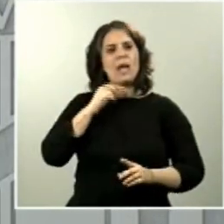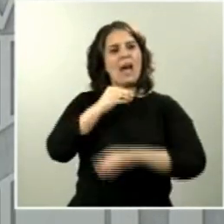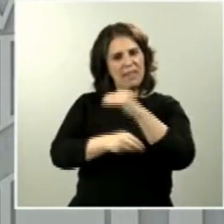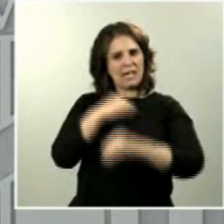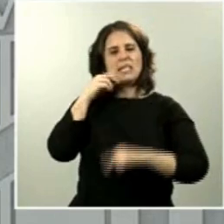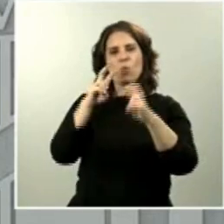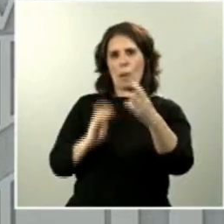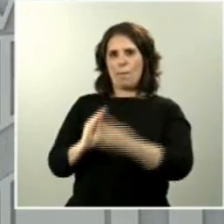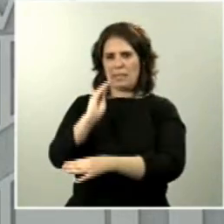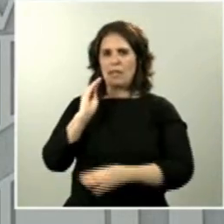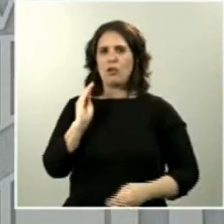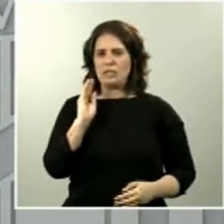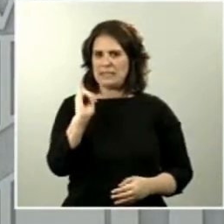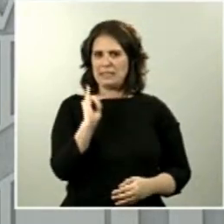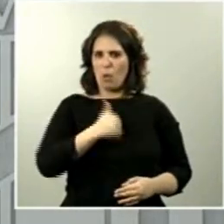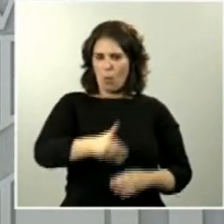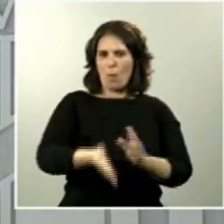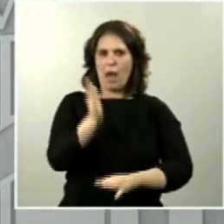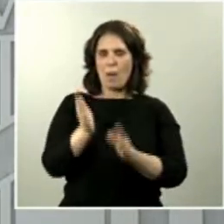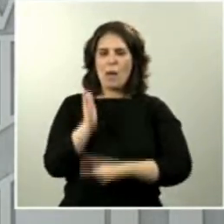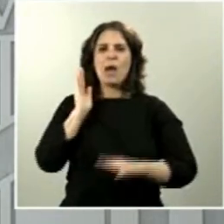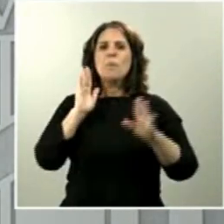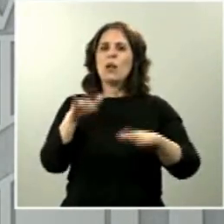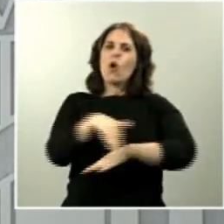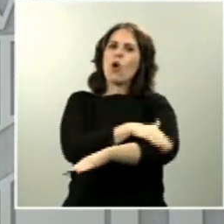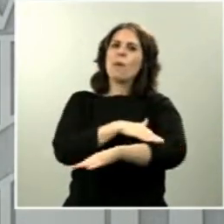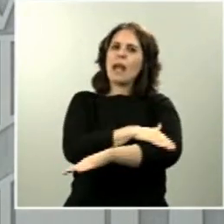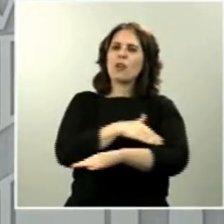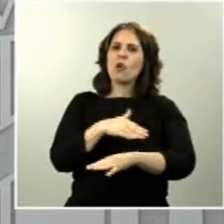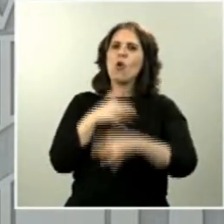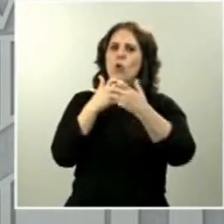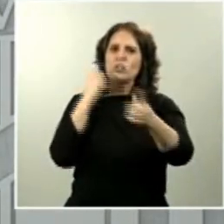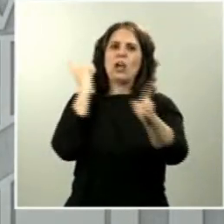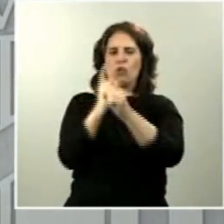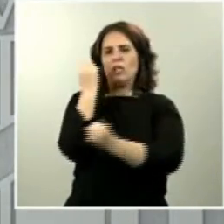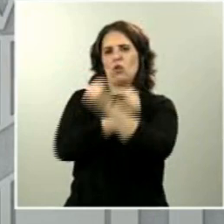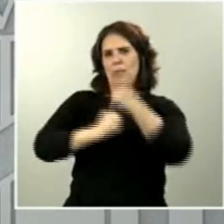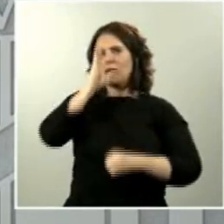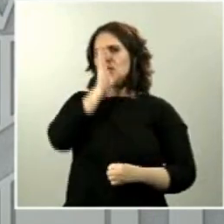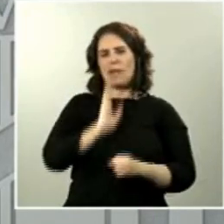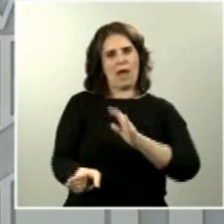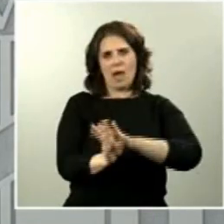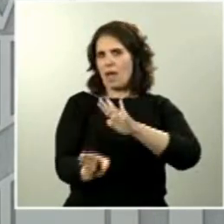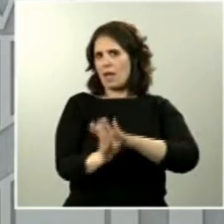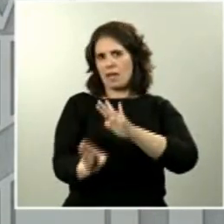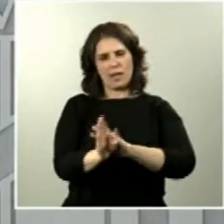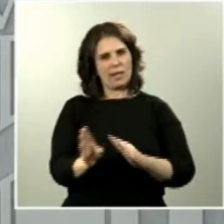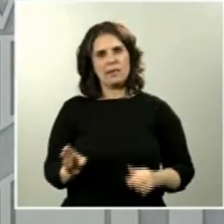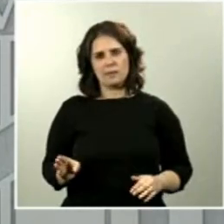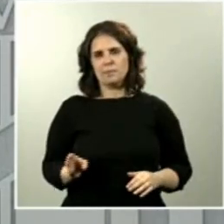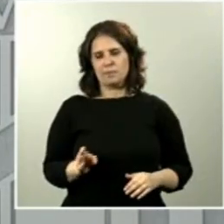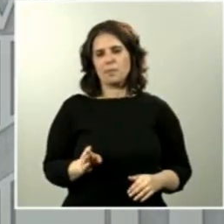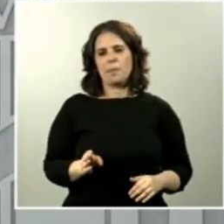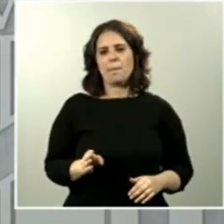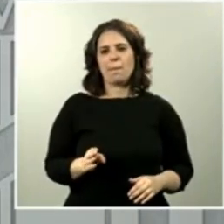evidentemente, eso no implica que el Gobierno no vaya a seguir combatiendo la economía sumergida, que vaya a aflorar aquella actividad que